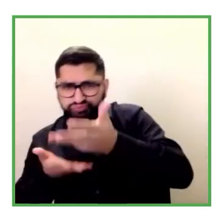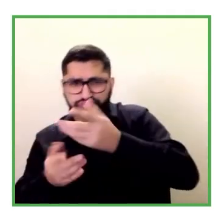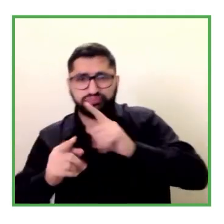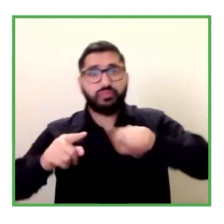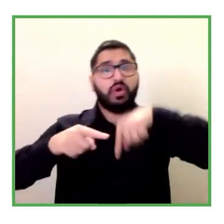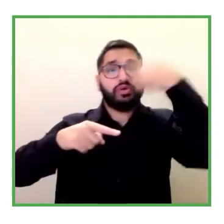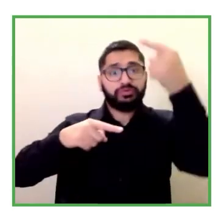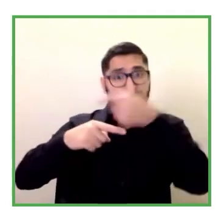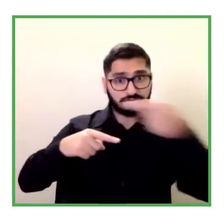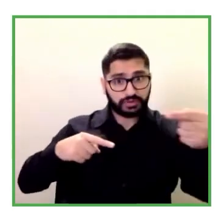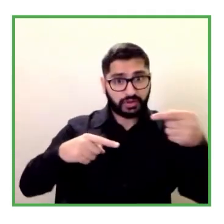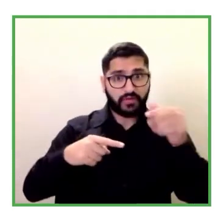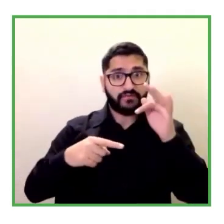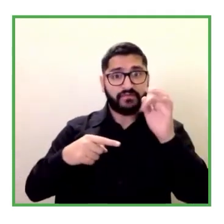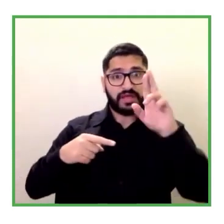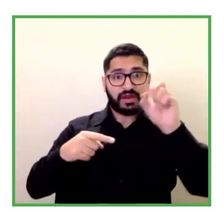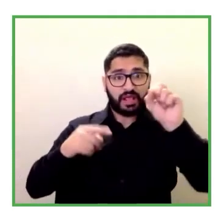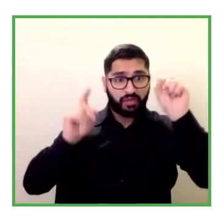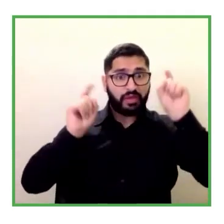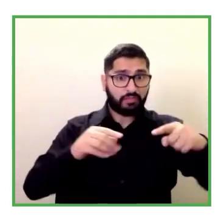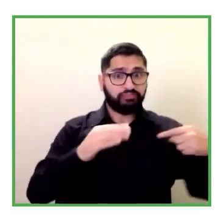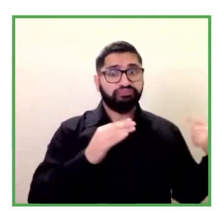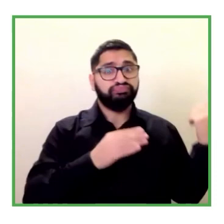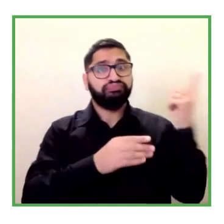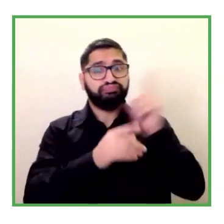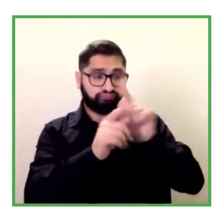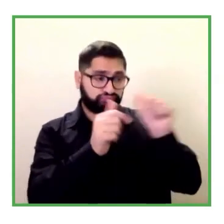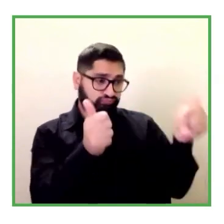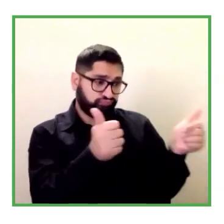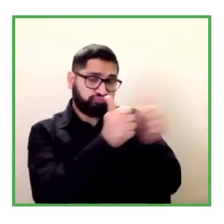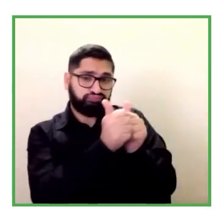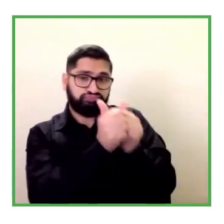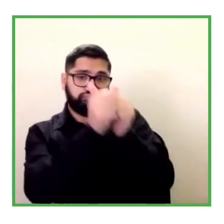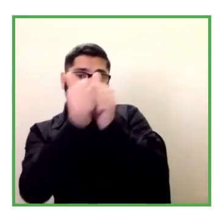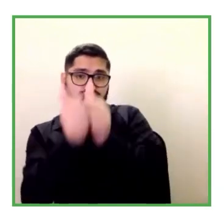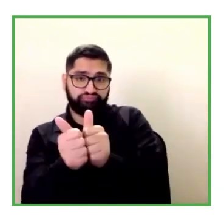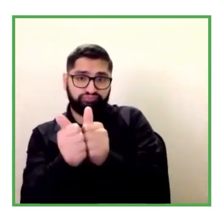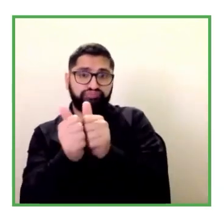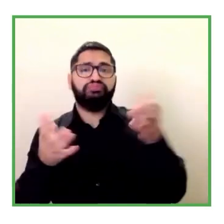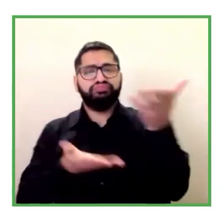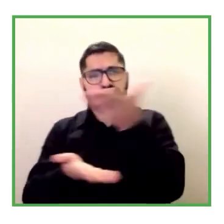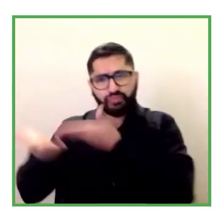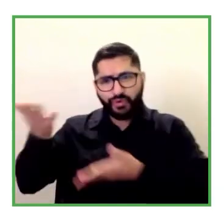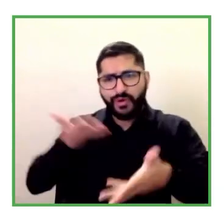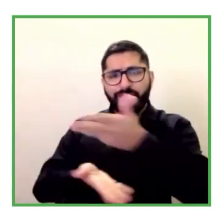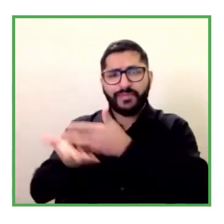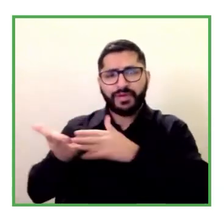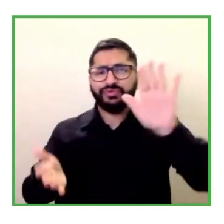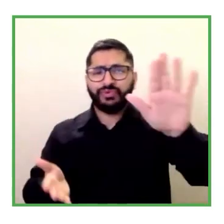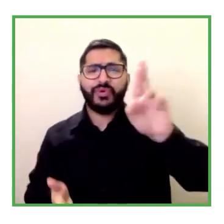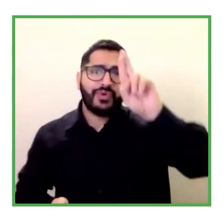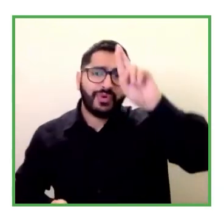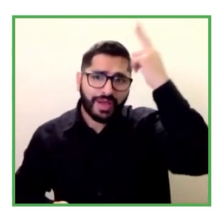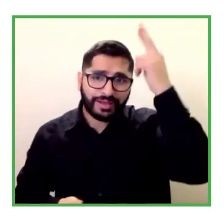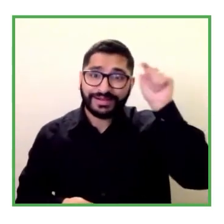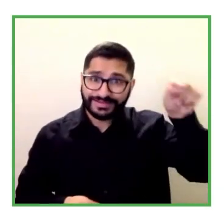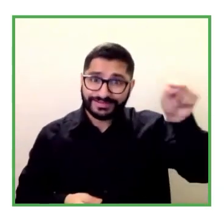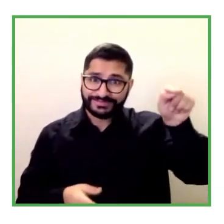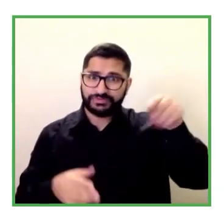estar acompañando compartiendo desde Uruguay que un logro que han tenido ahorita en el lanzamiento